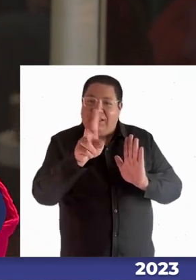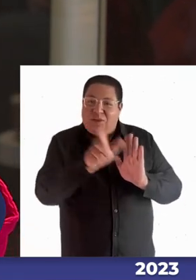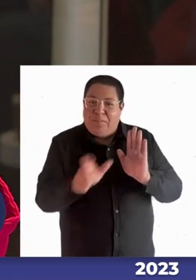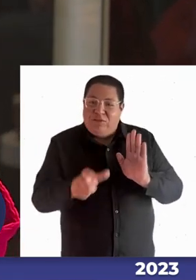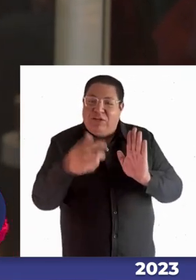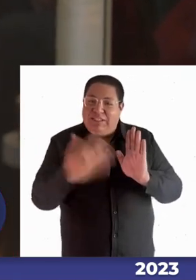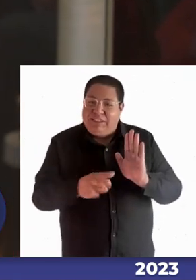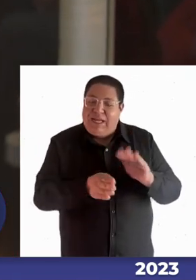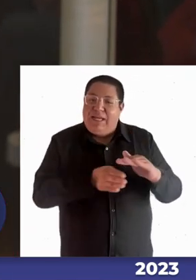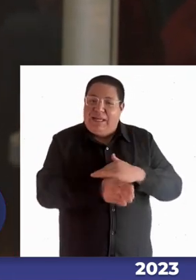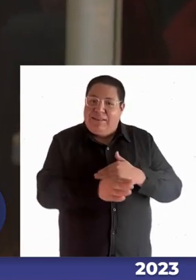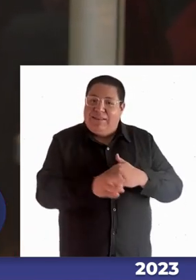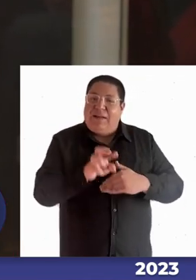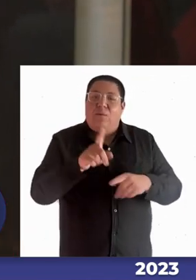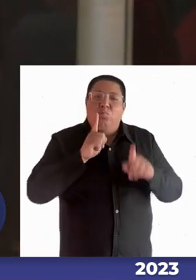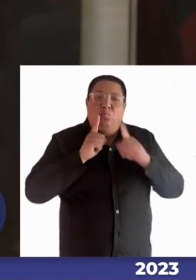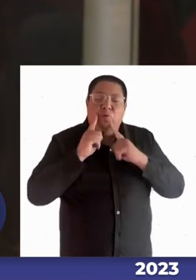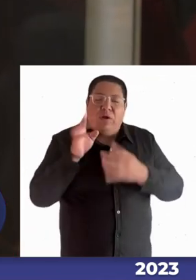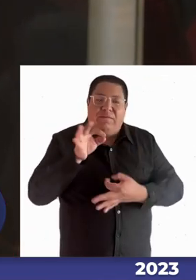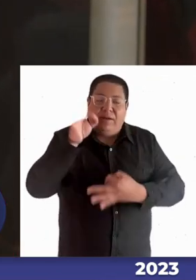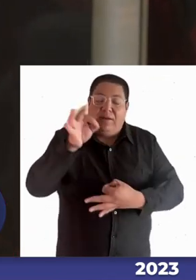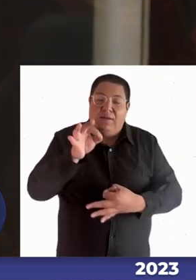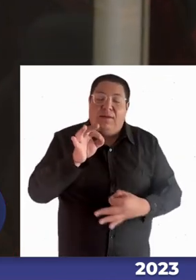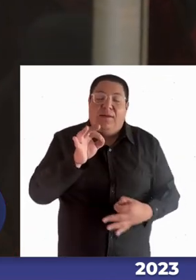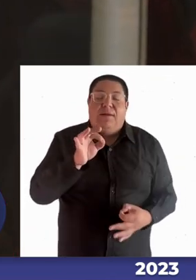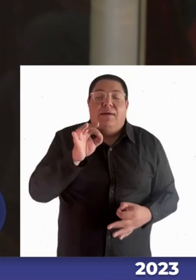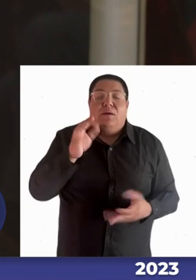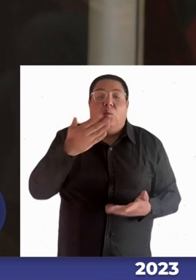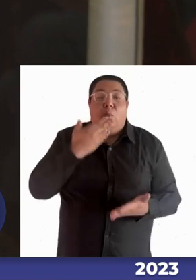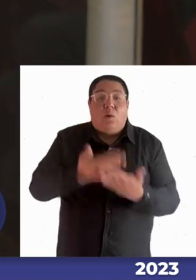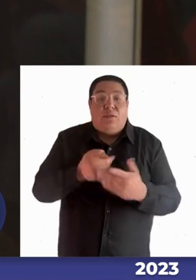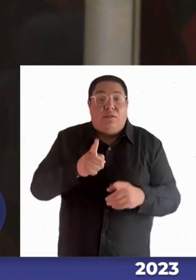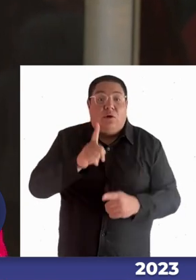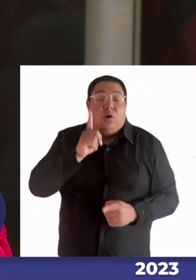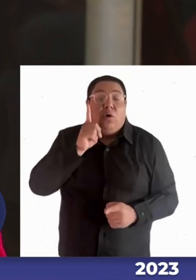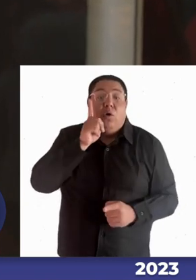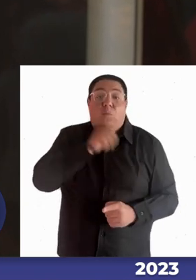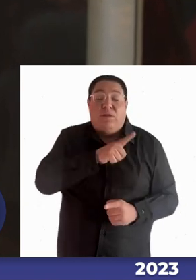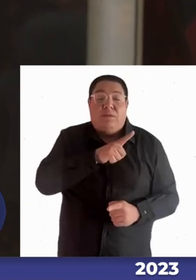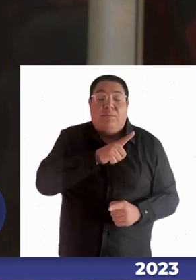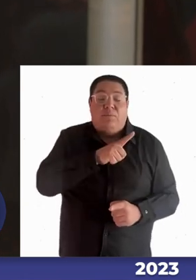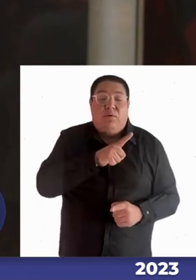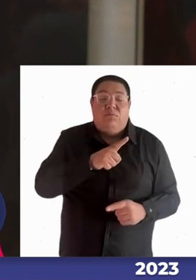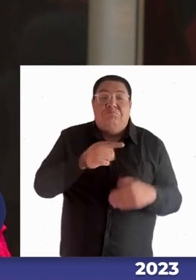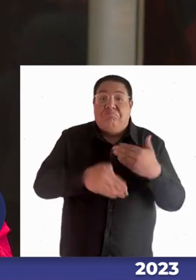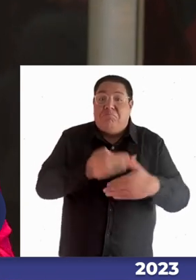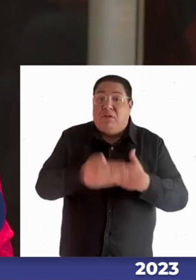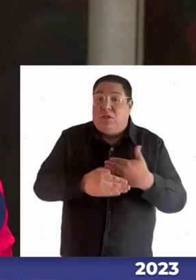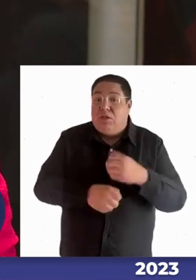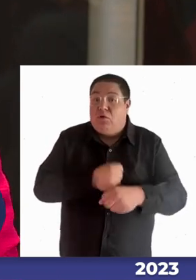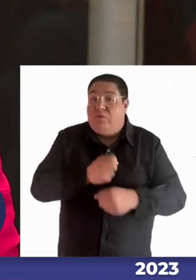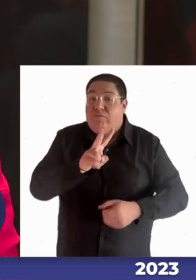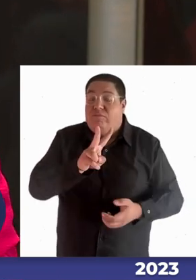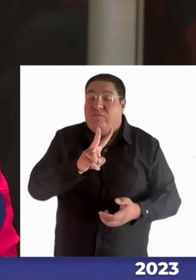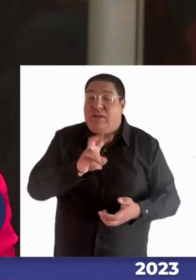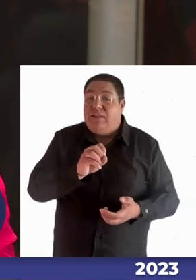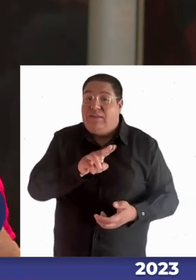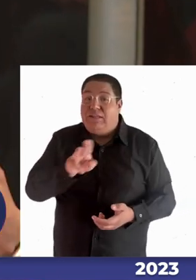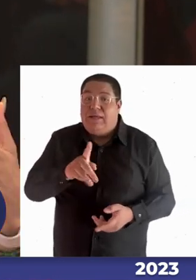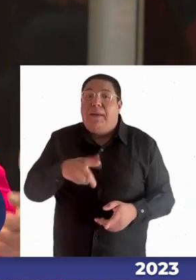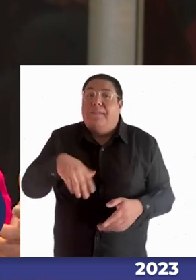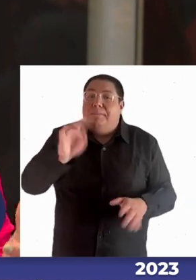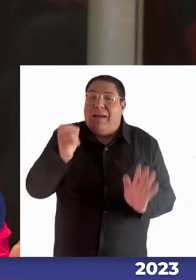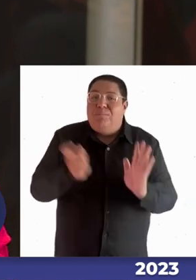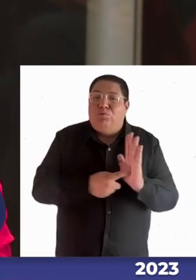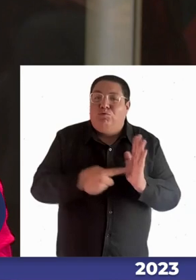rendir su prueba y en el último proceso de admisión del 2023 se registran más de 7000 ajustes razonables